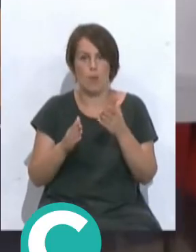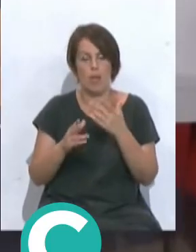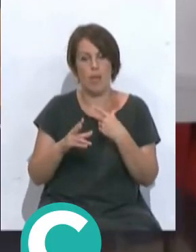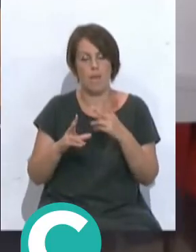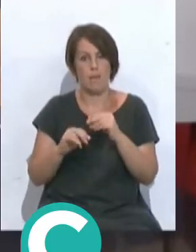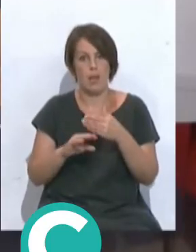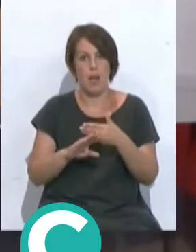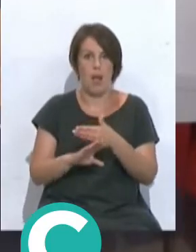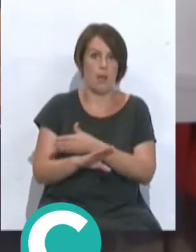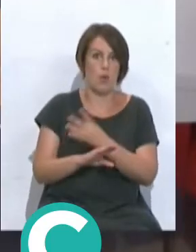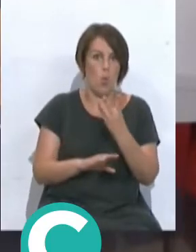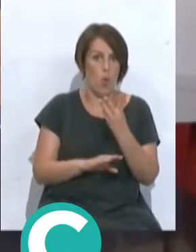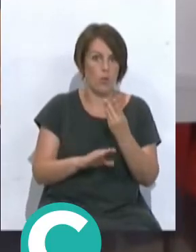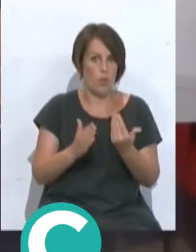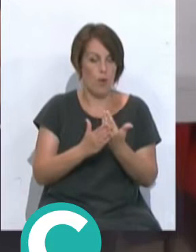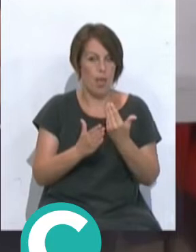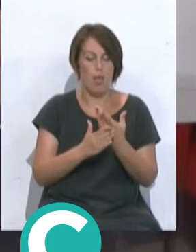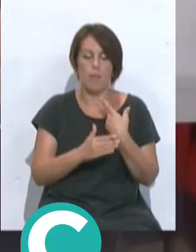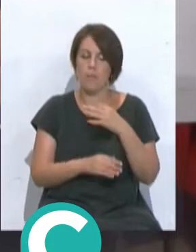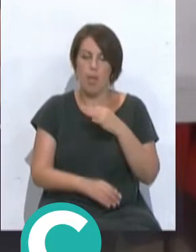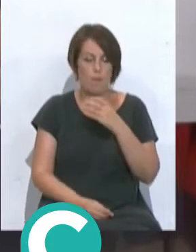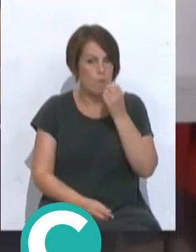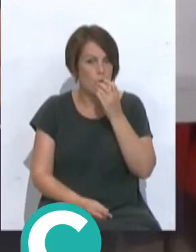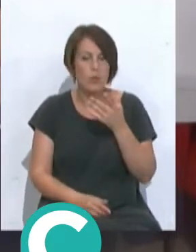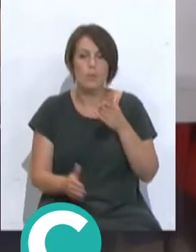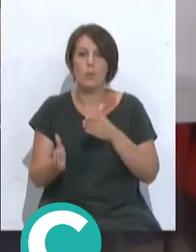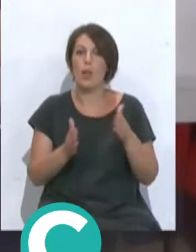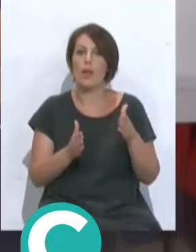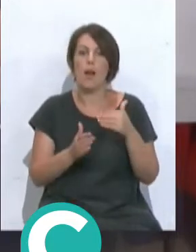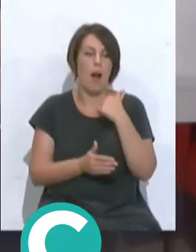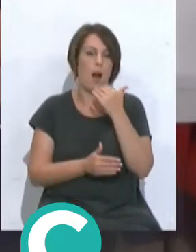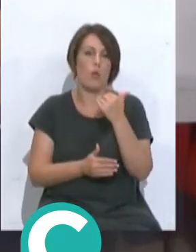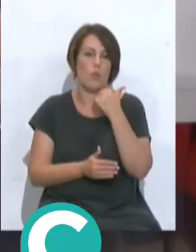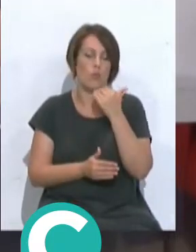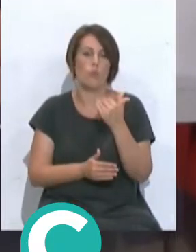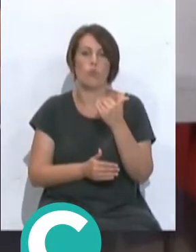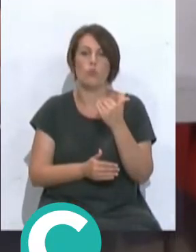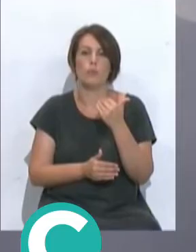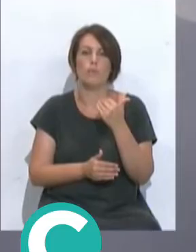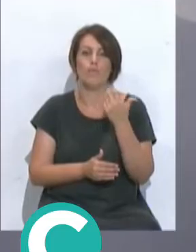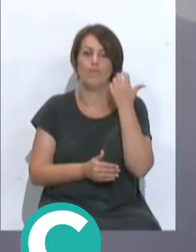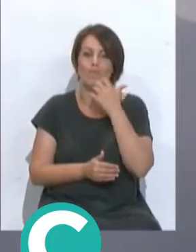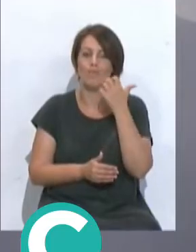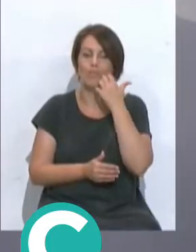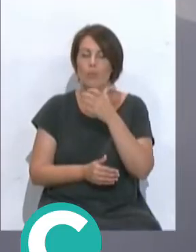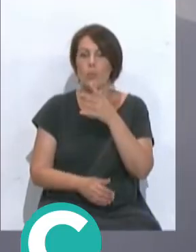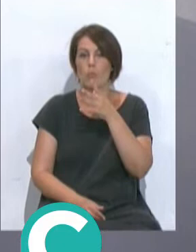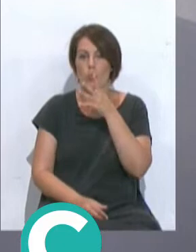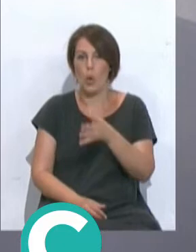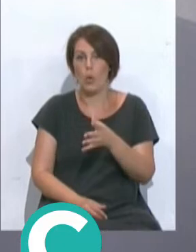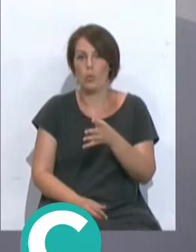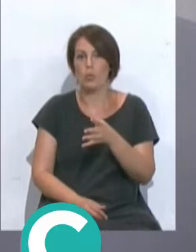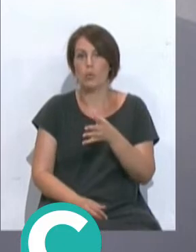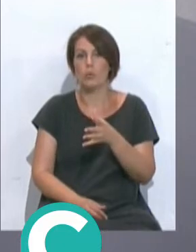calendario, que la verdad es que tiene muchísimo mérito. También la temporada fue algo atípica por el hecho de que